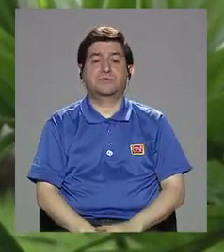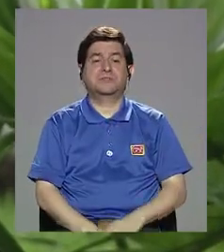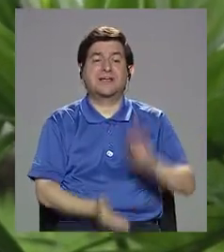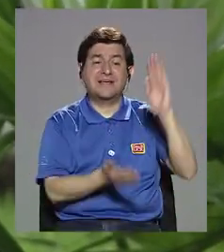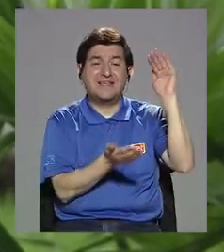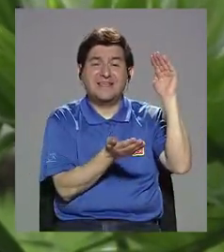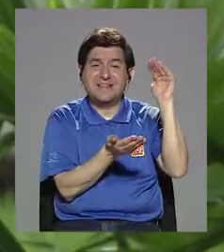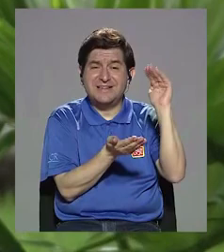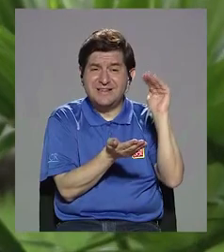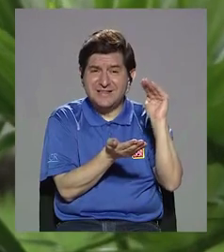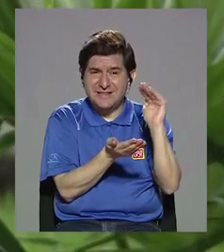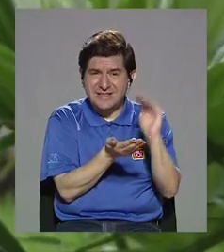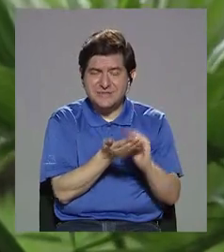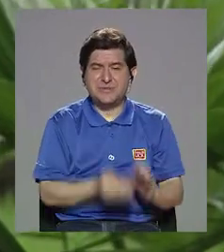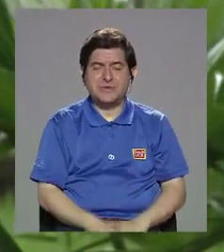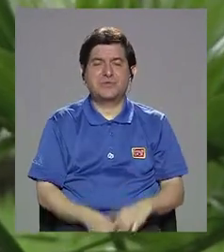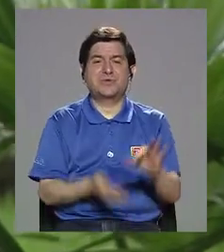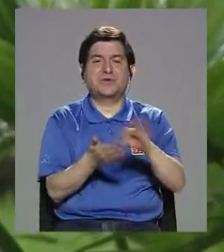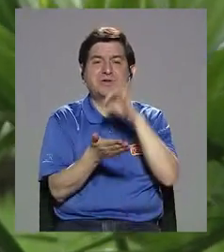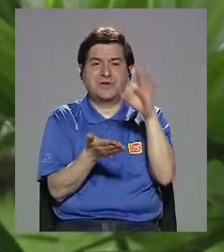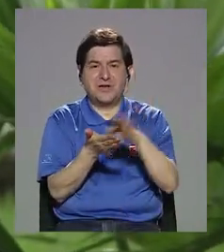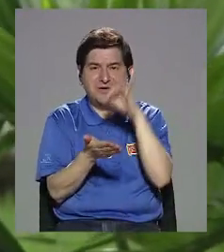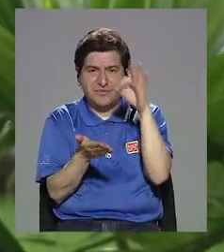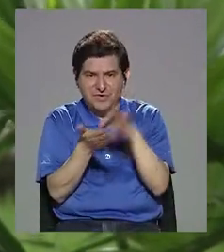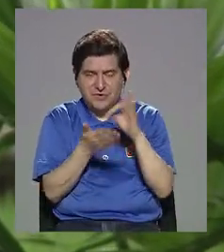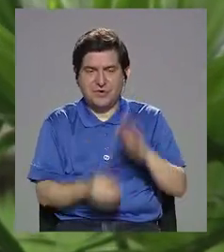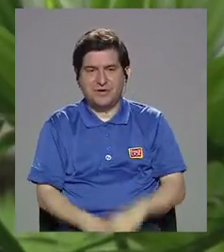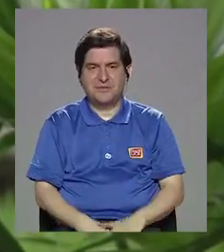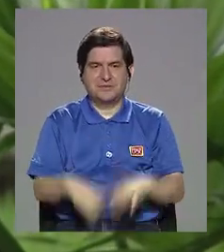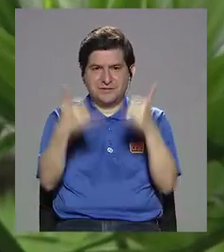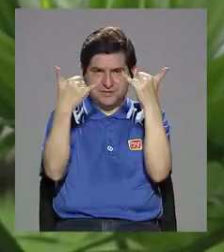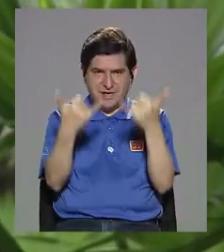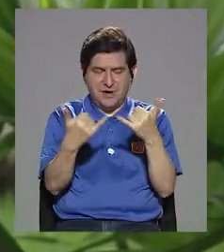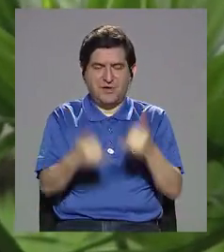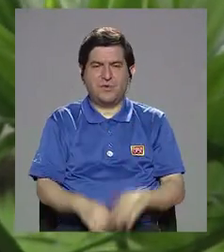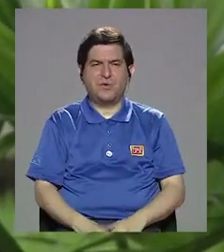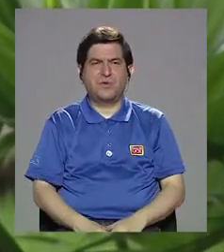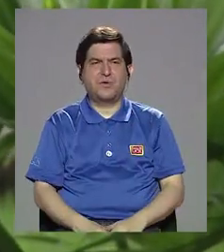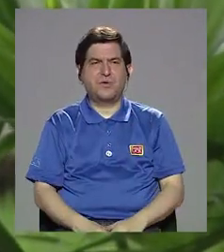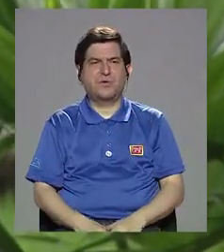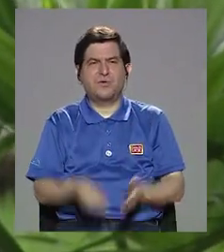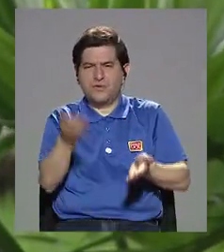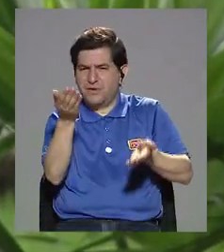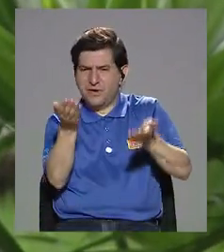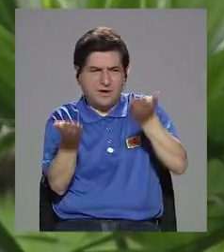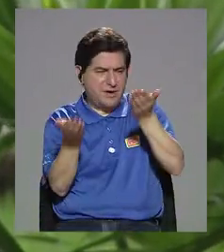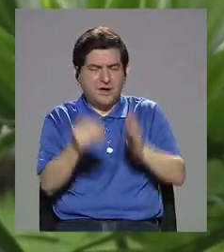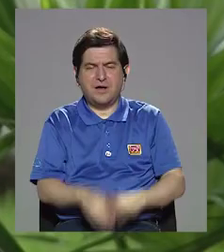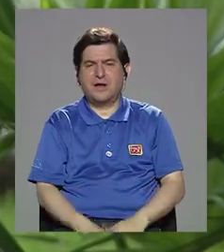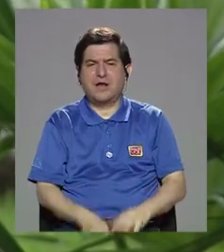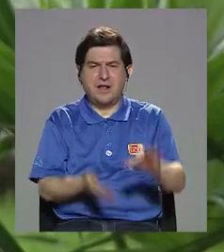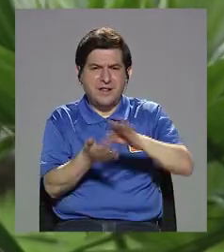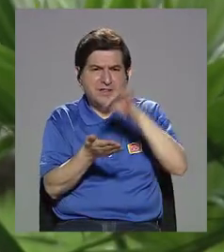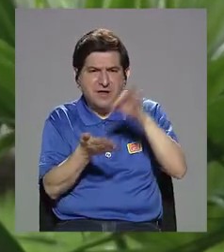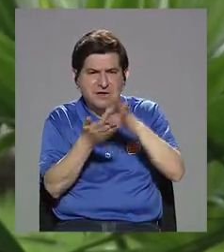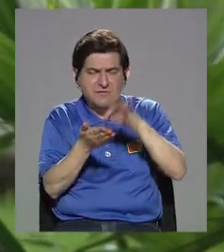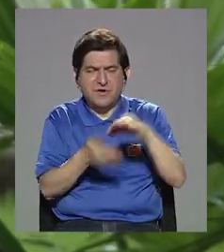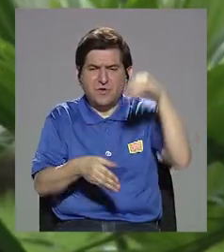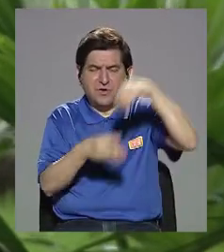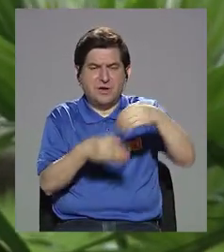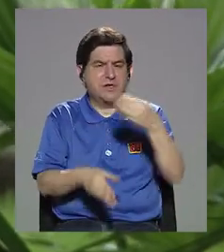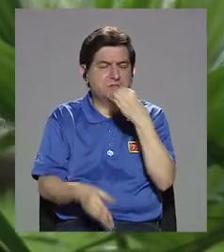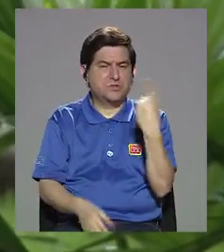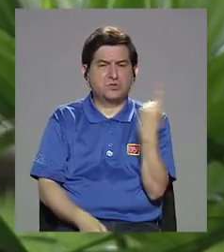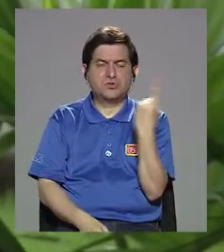una disminución en los frijoles. En este momento, la proporción de frijoles para la dieta es